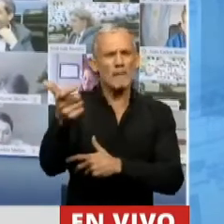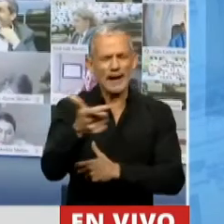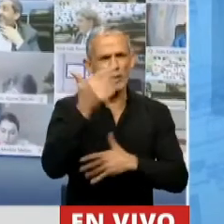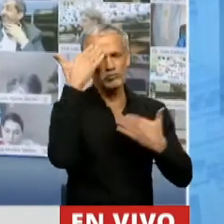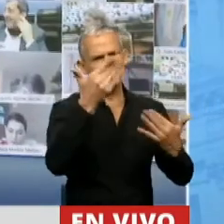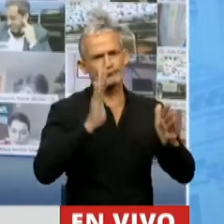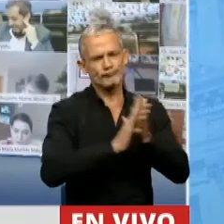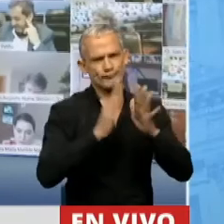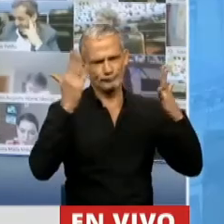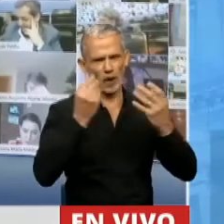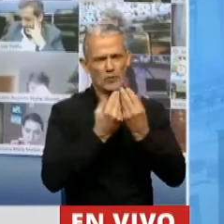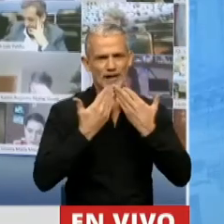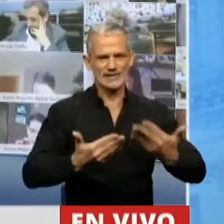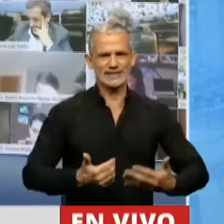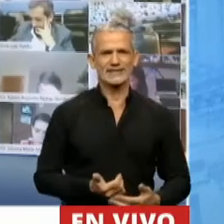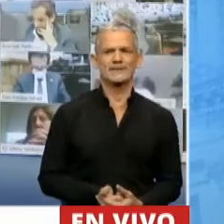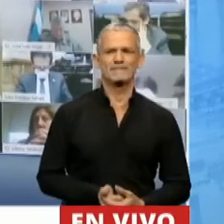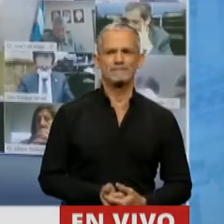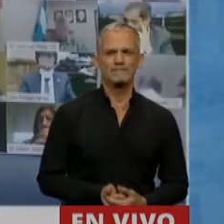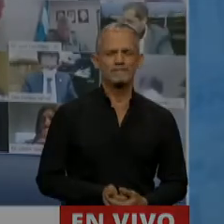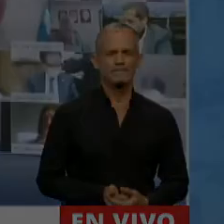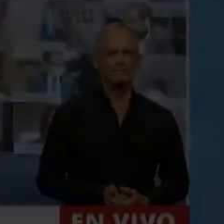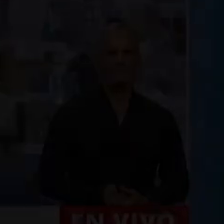hoy en este contexto. Muchas gracias. Gracias, diputado Gutiérrez.